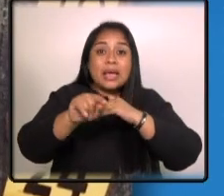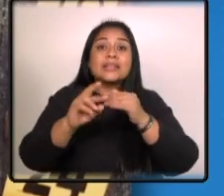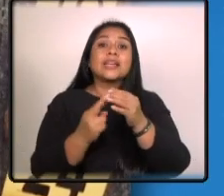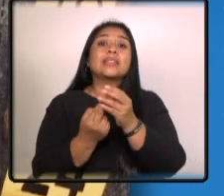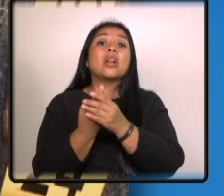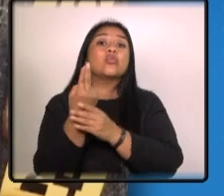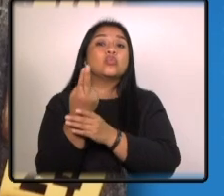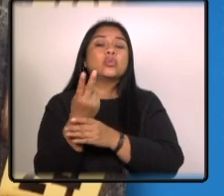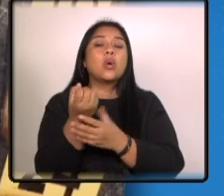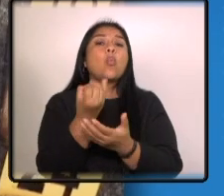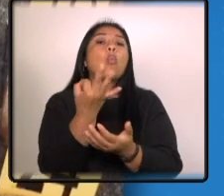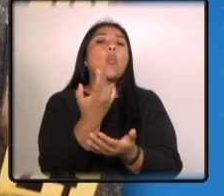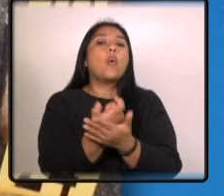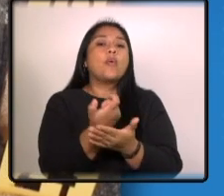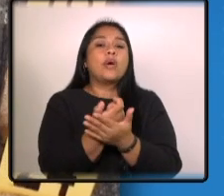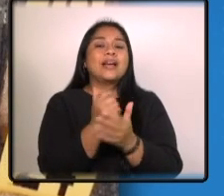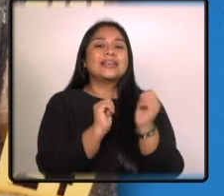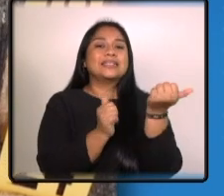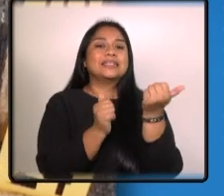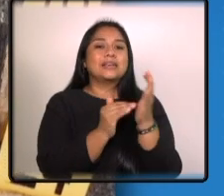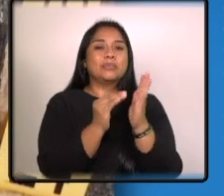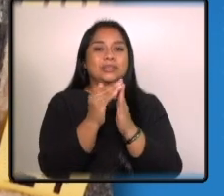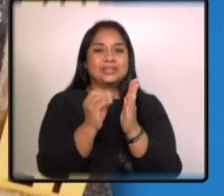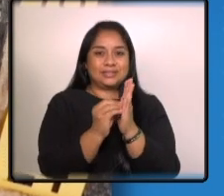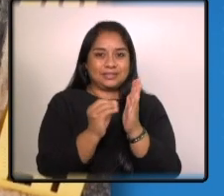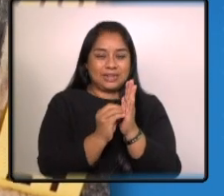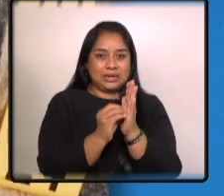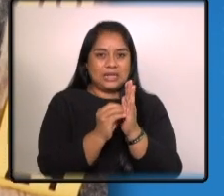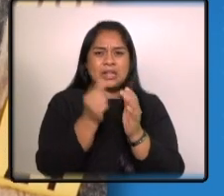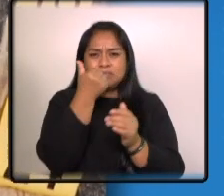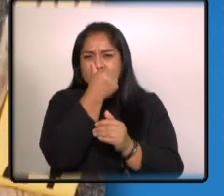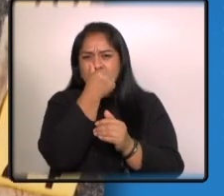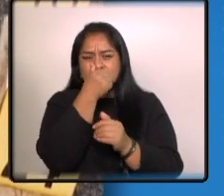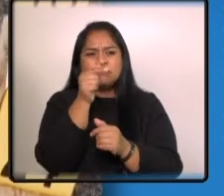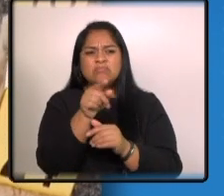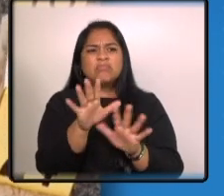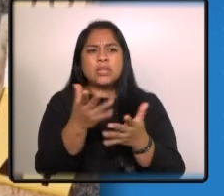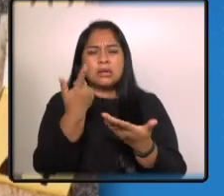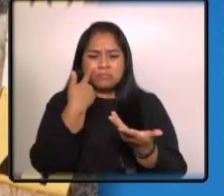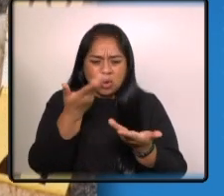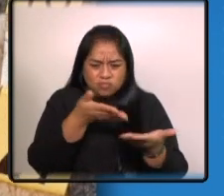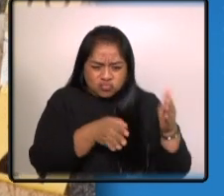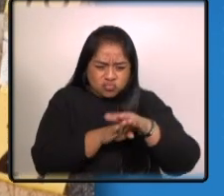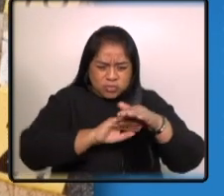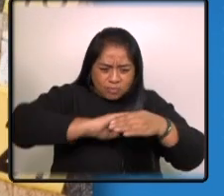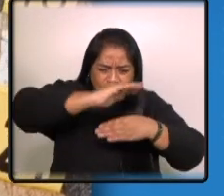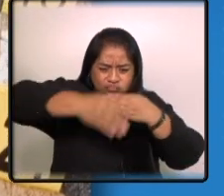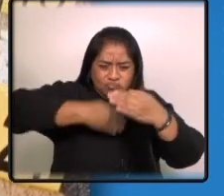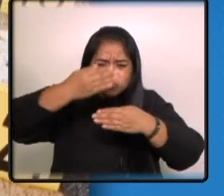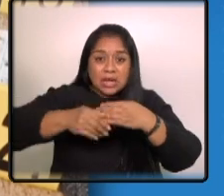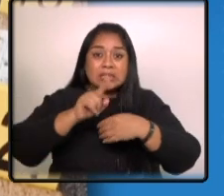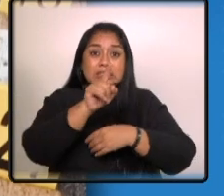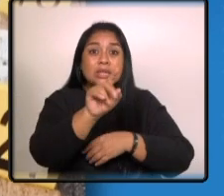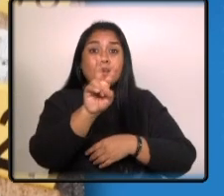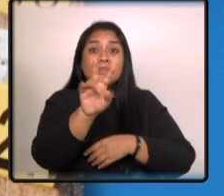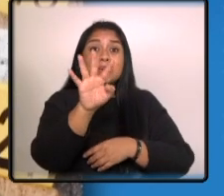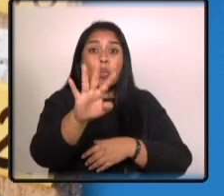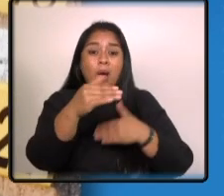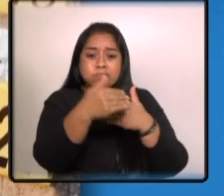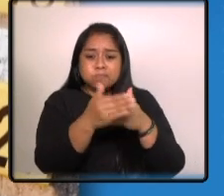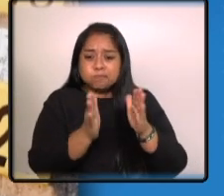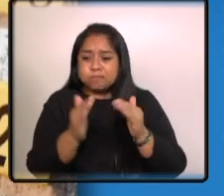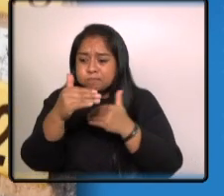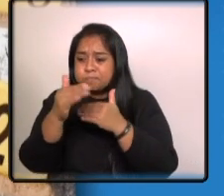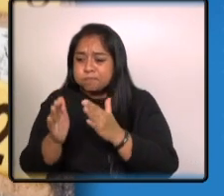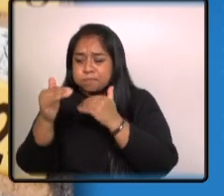valoradas en 15 millones de quetzales la droga se encontraba envuelta en 124 paquetes los cuales fueron